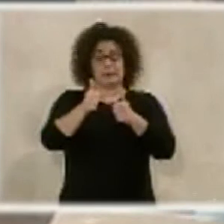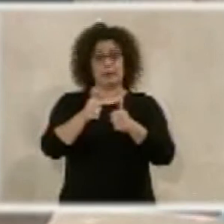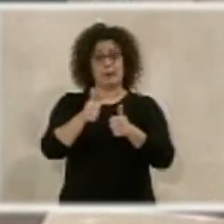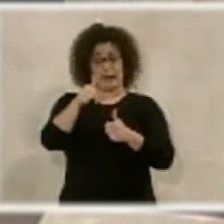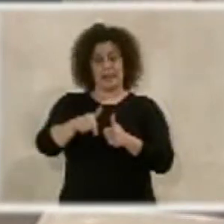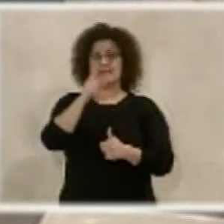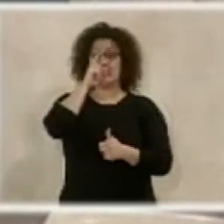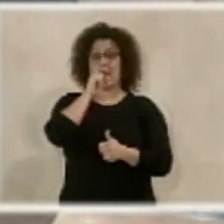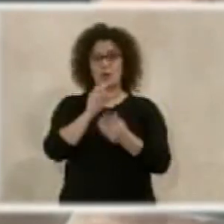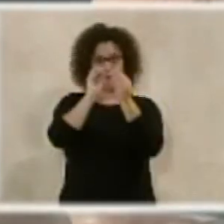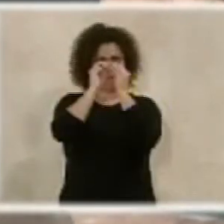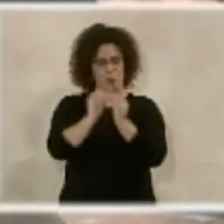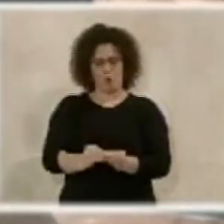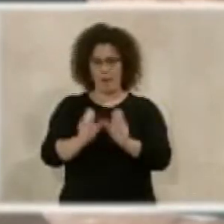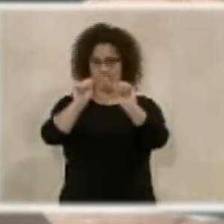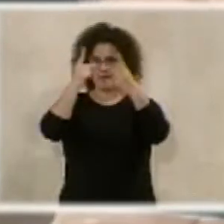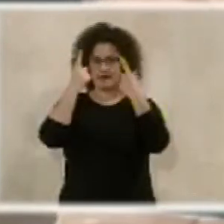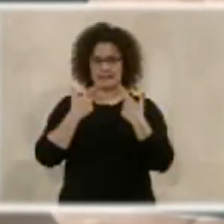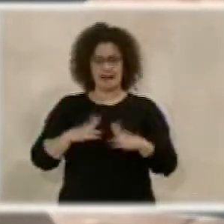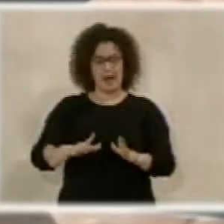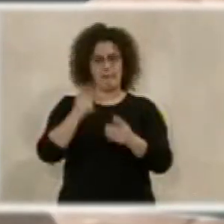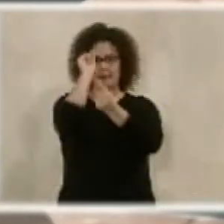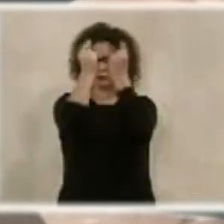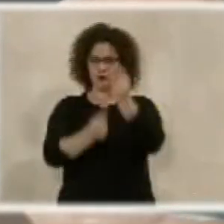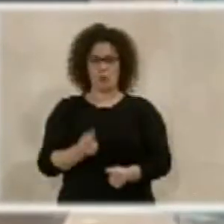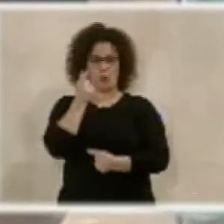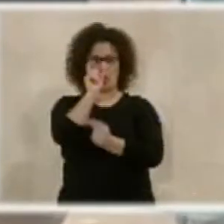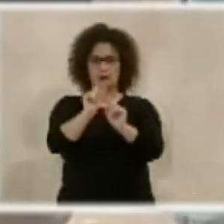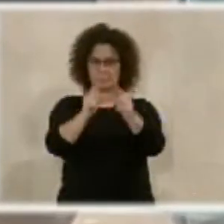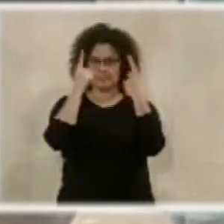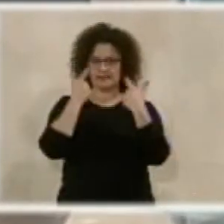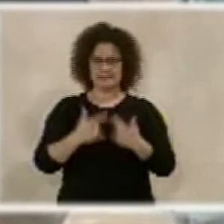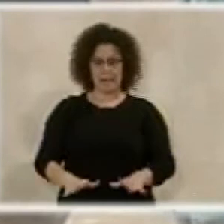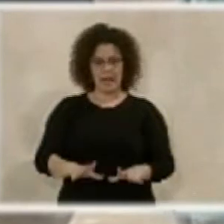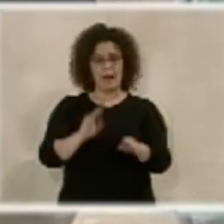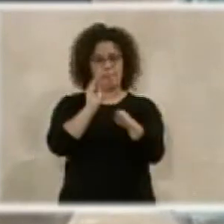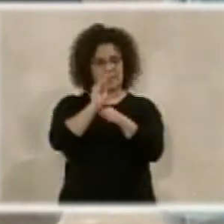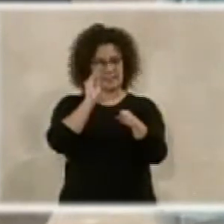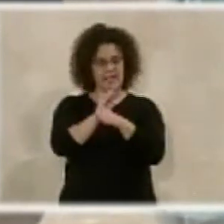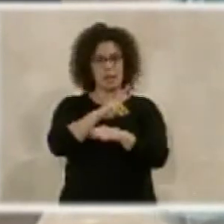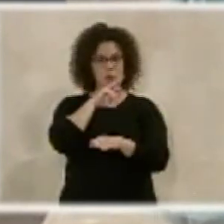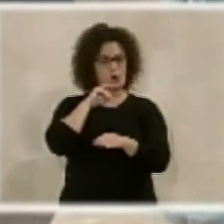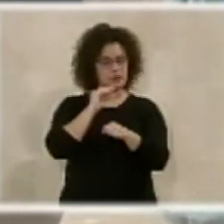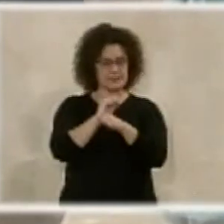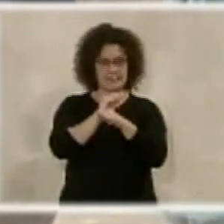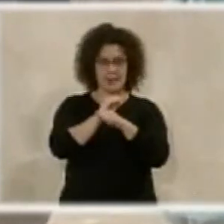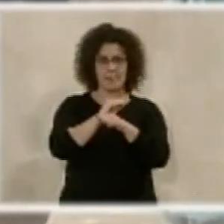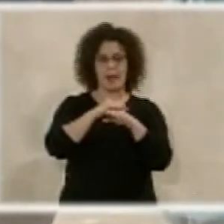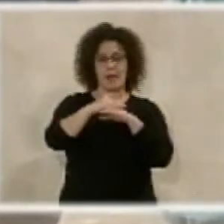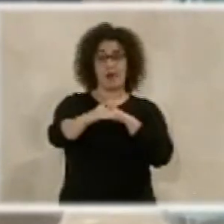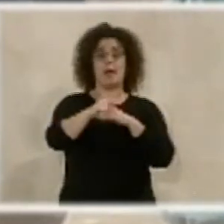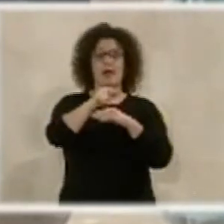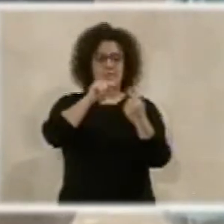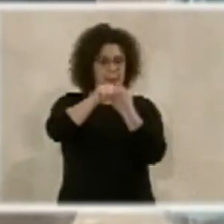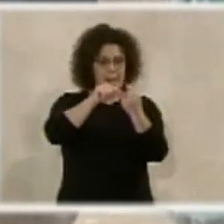le ponga forma jurídica, se le ponga presupuesto para empezar a mantener, a conservar, a tener en